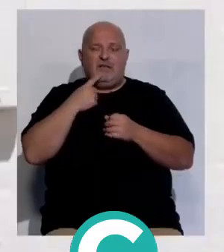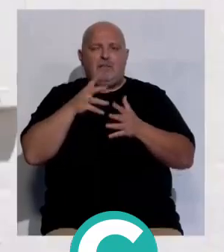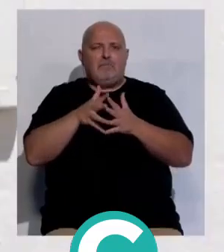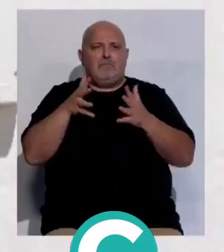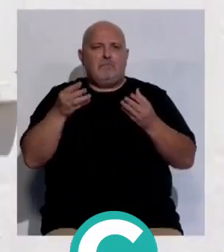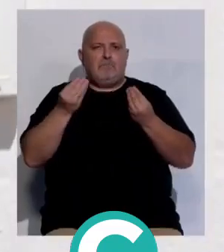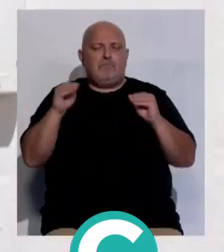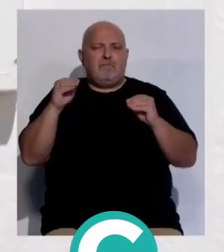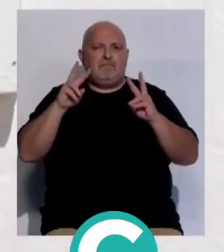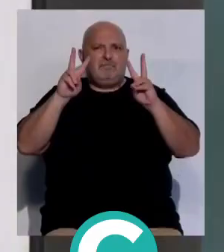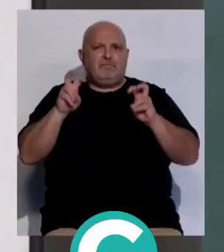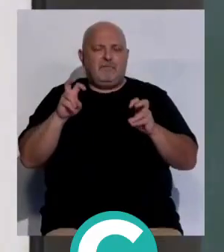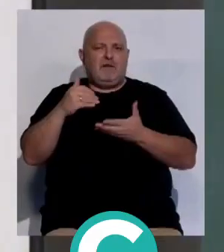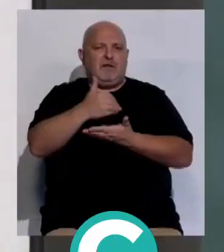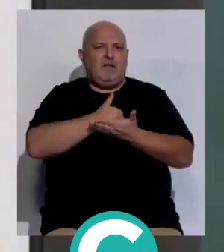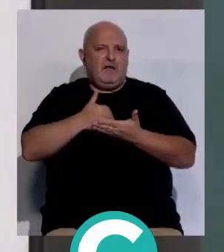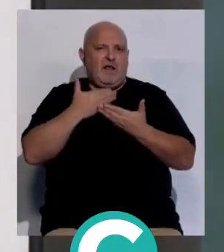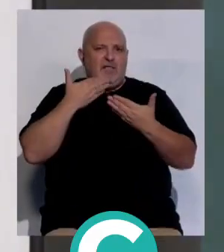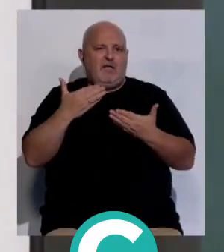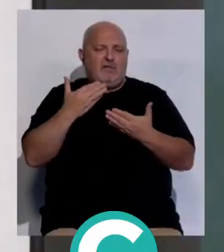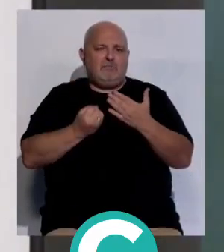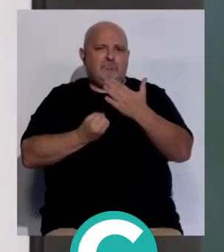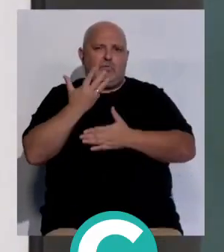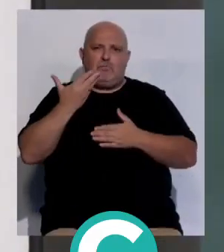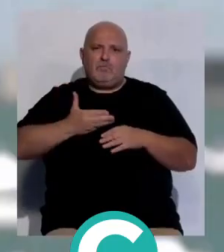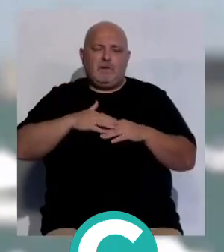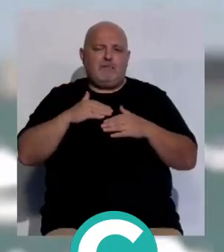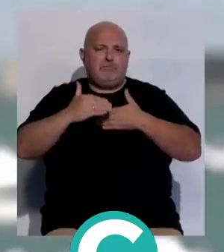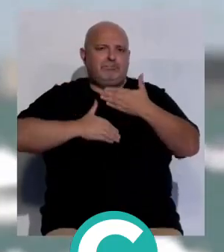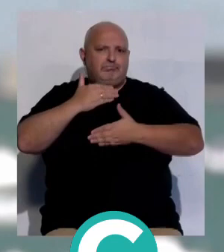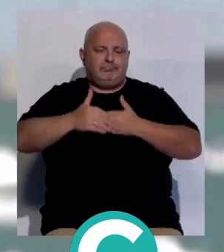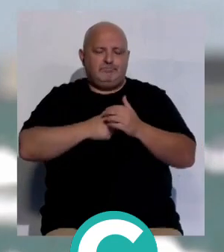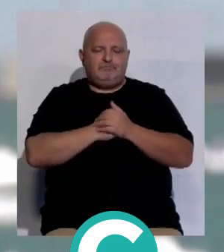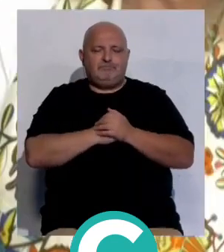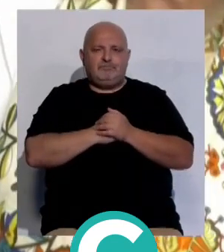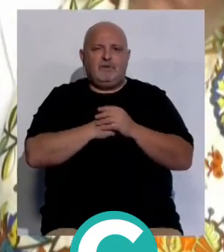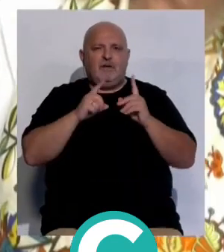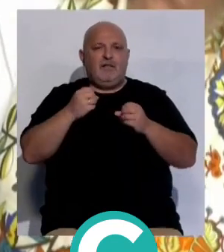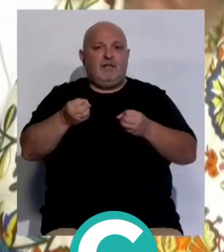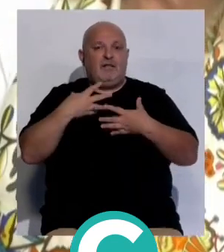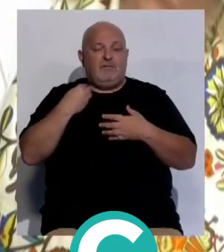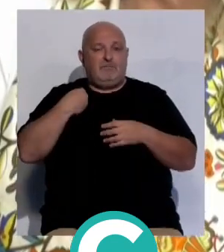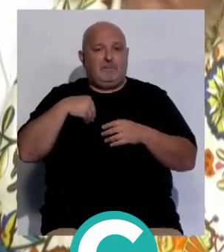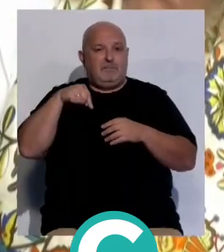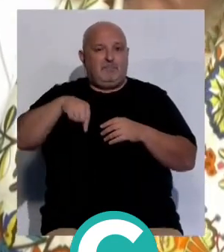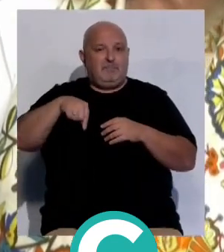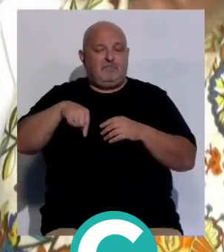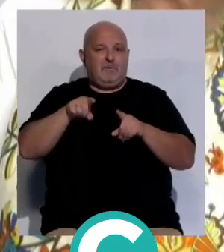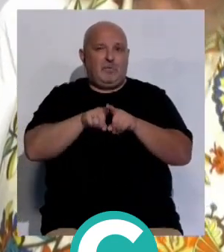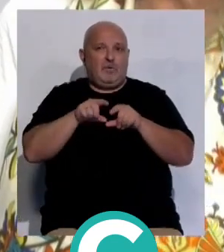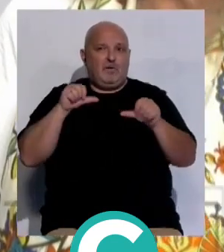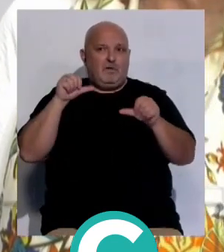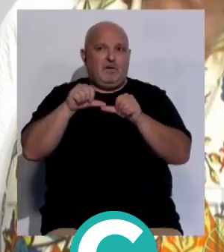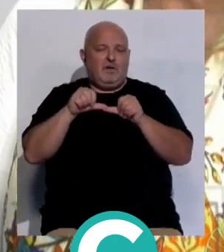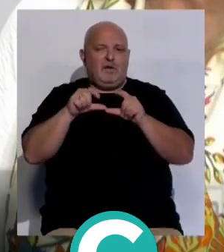incremento de los índices de rentabilidad del sector como un factor clave para el crecimiento. Todo hace indicar que tal y como va